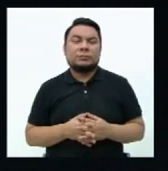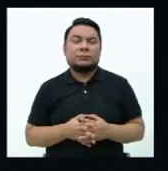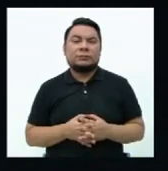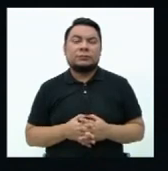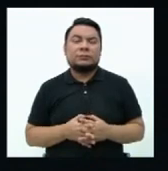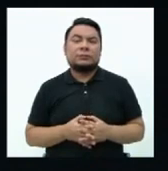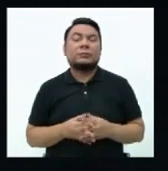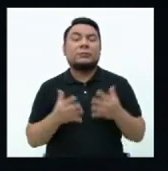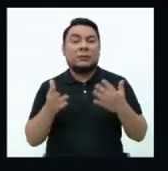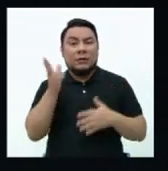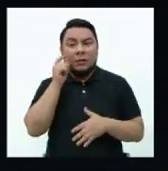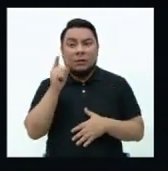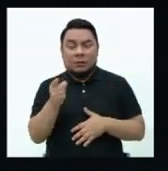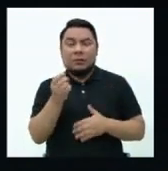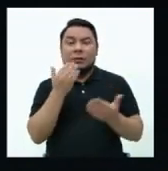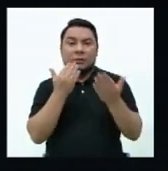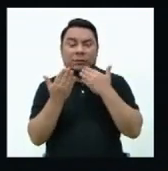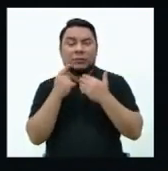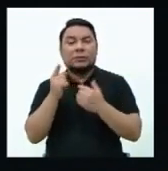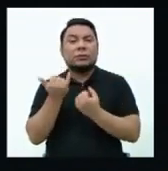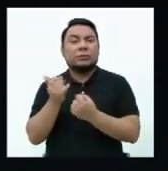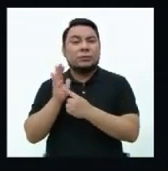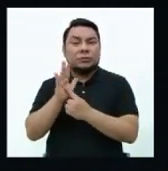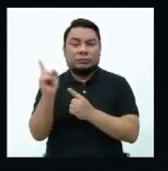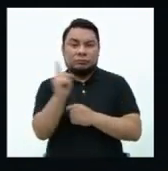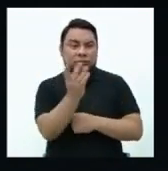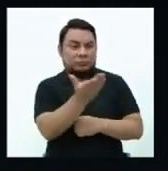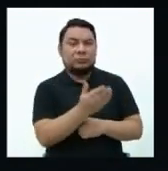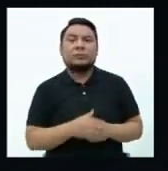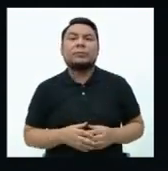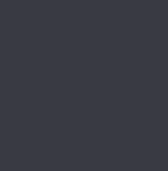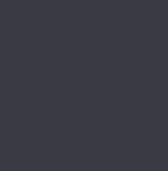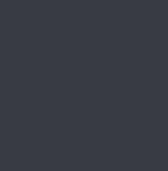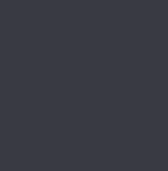Muy bien, escuchamos la réplica. Momento de presentarles la dúplica.